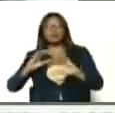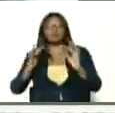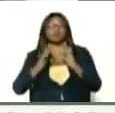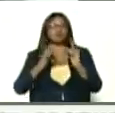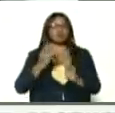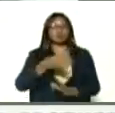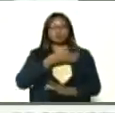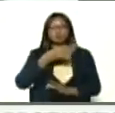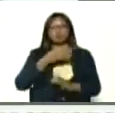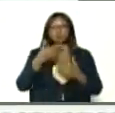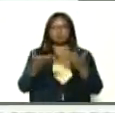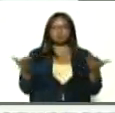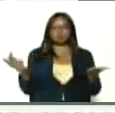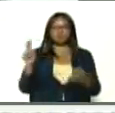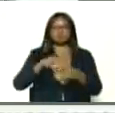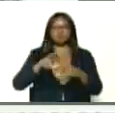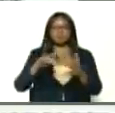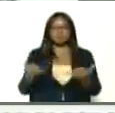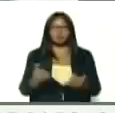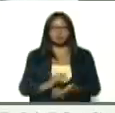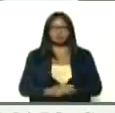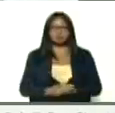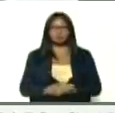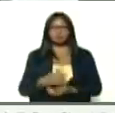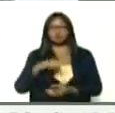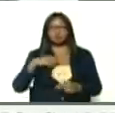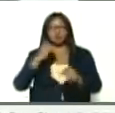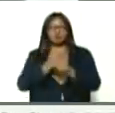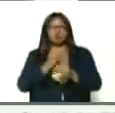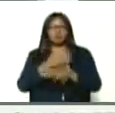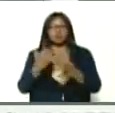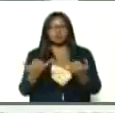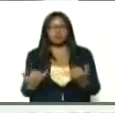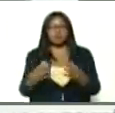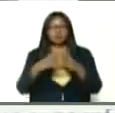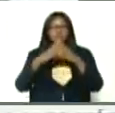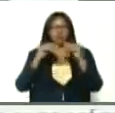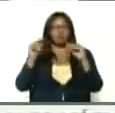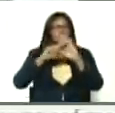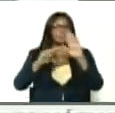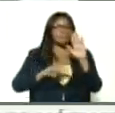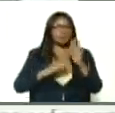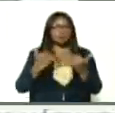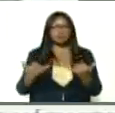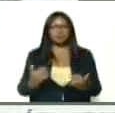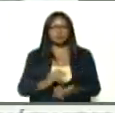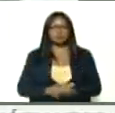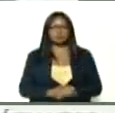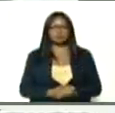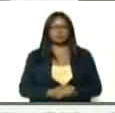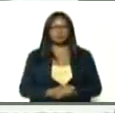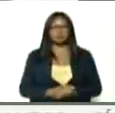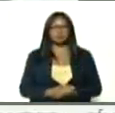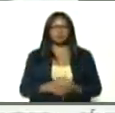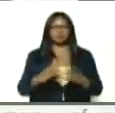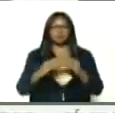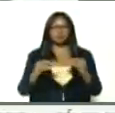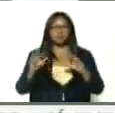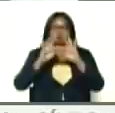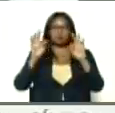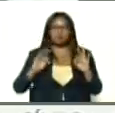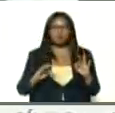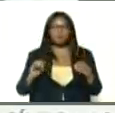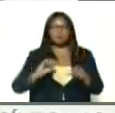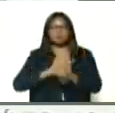sociales, aquí estamos, trabajando, tomando nota, de todas las medidas, que usted ha anunciado, ante estas nuevas variantes, del